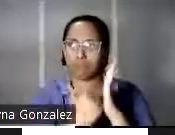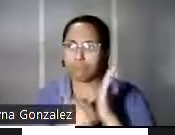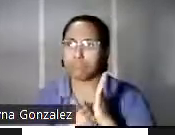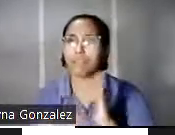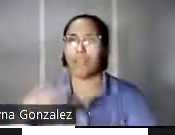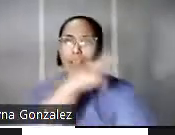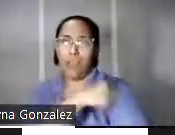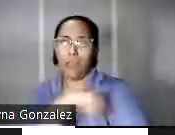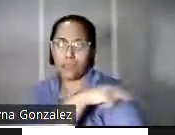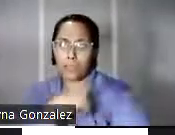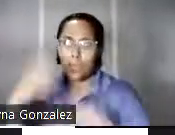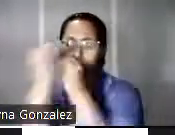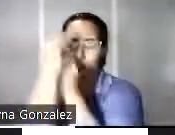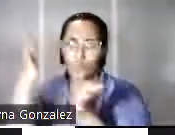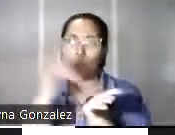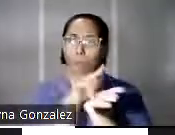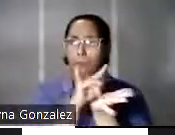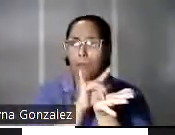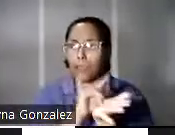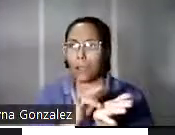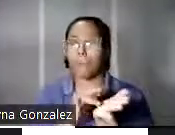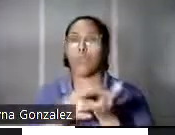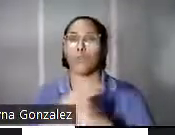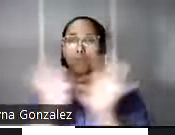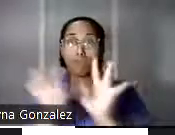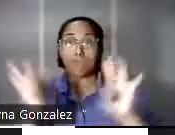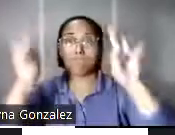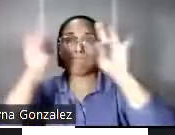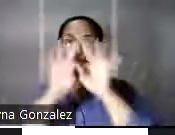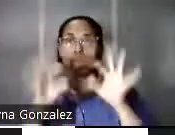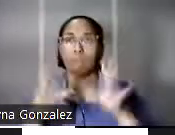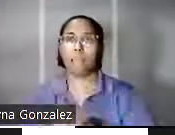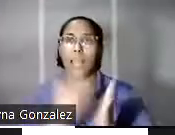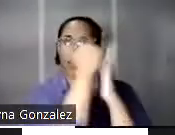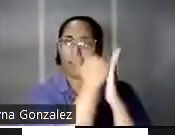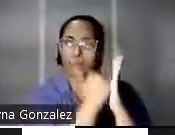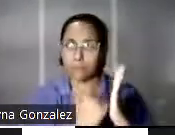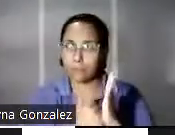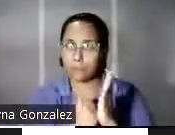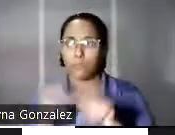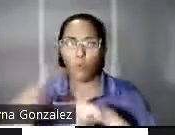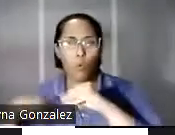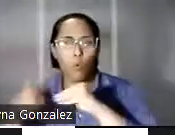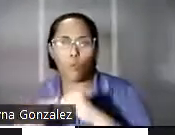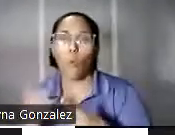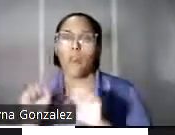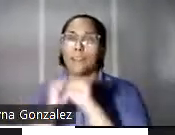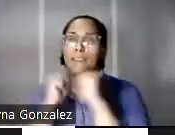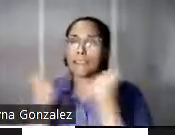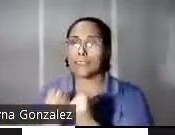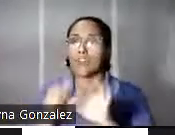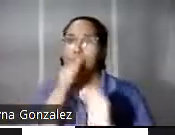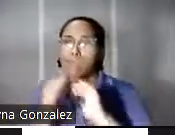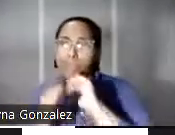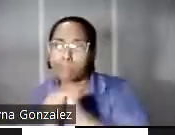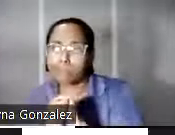información sobre los medicamentos más requeridos y reportes sobre la situación en los refugios, entre